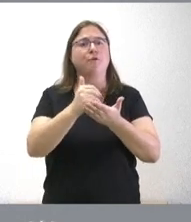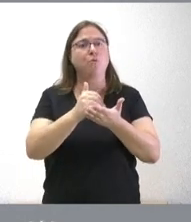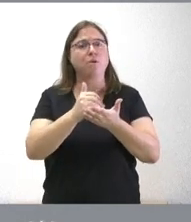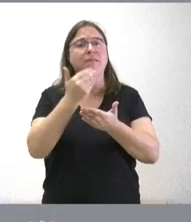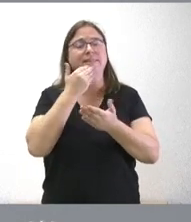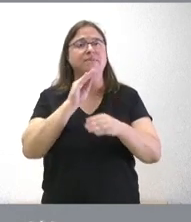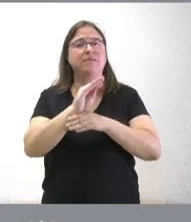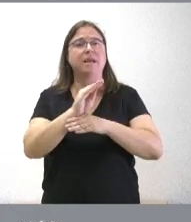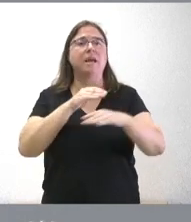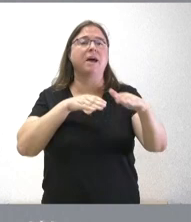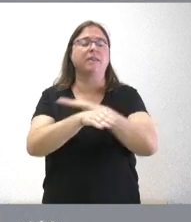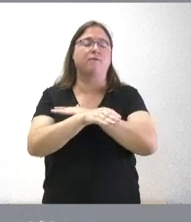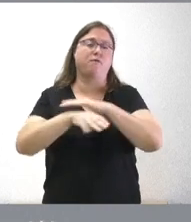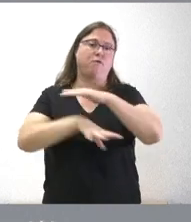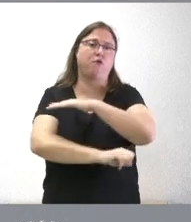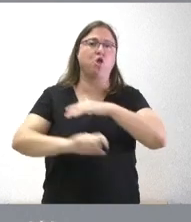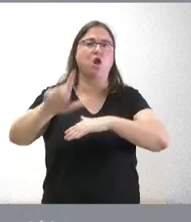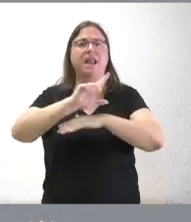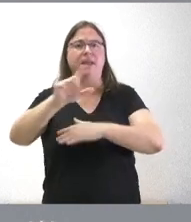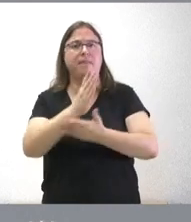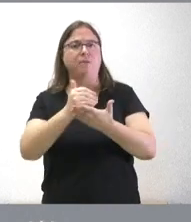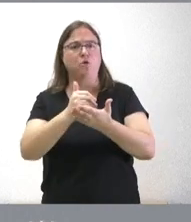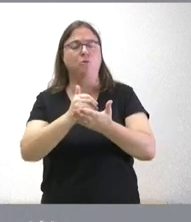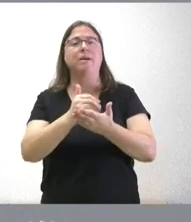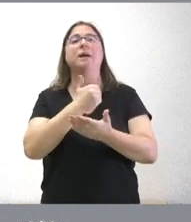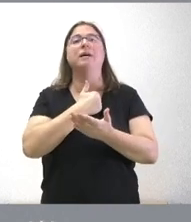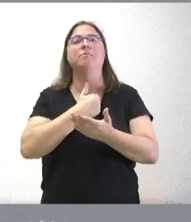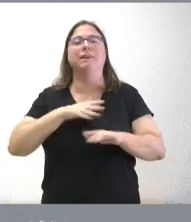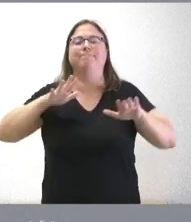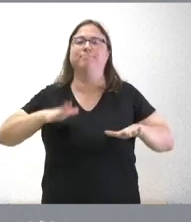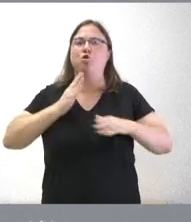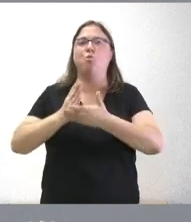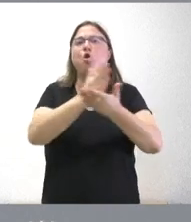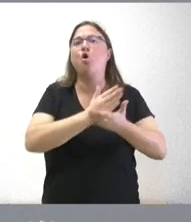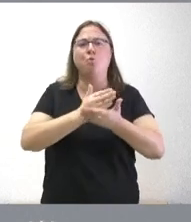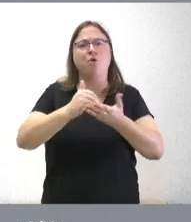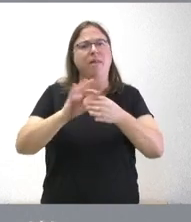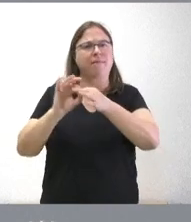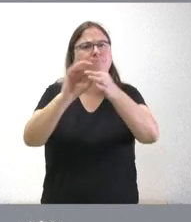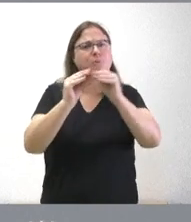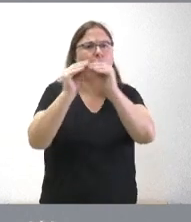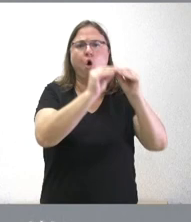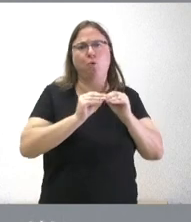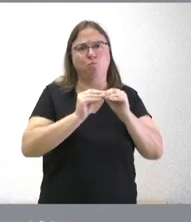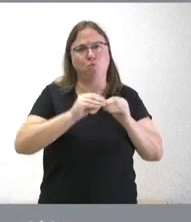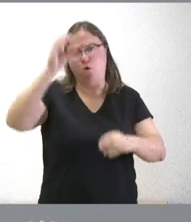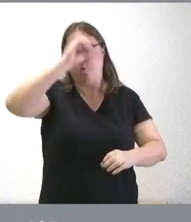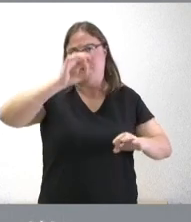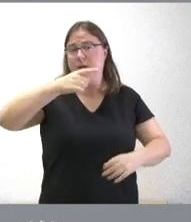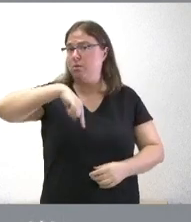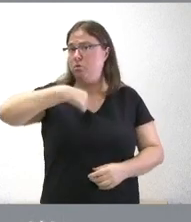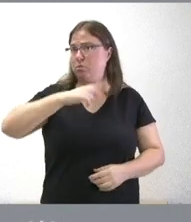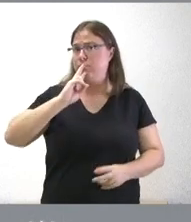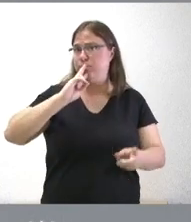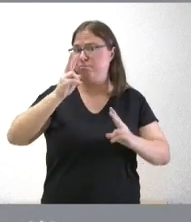hayan financiado a través del fondo de liquidez autonómica y por tanto tener una posición de comunidad en torno a este asunto es básica ustedes saben que nosotros decimos claramente